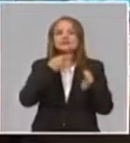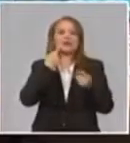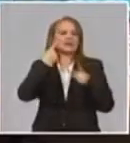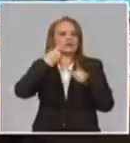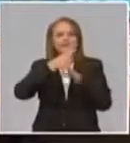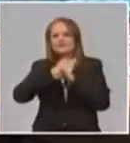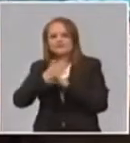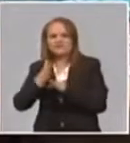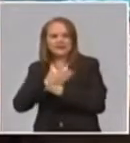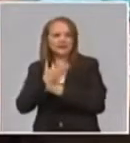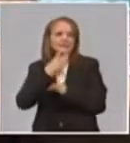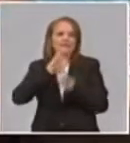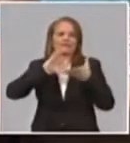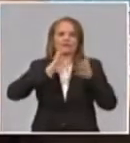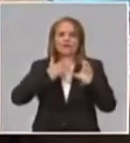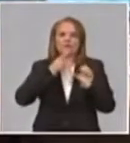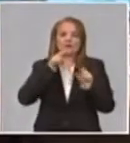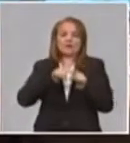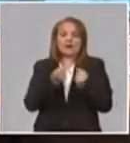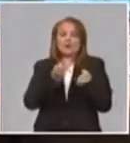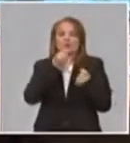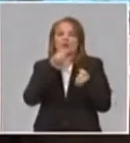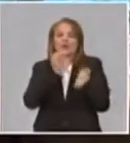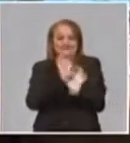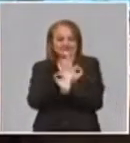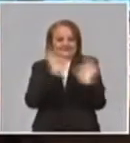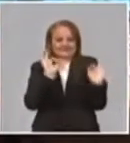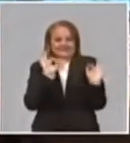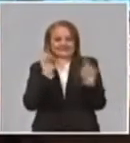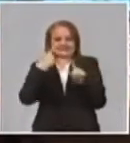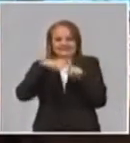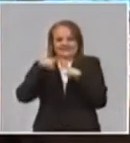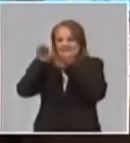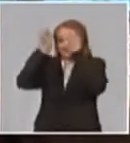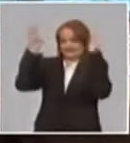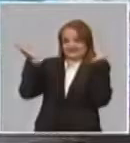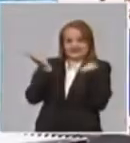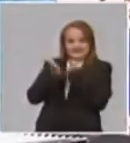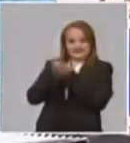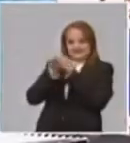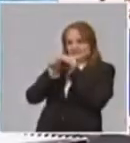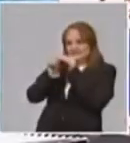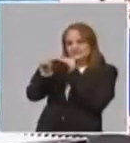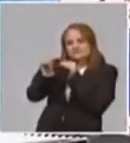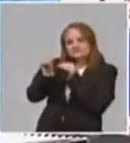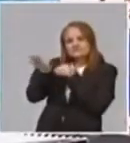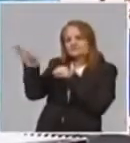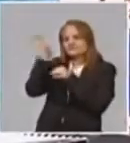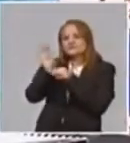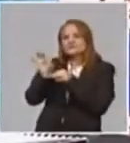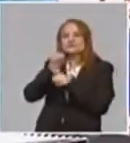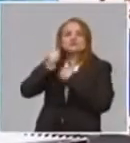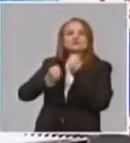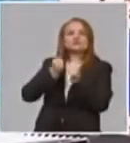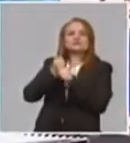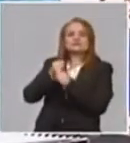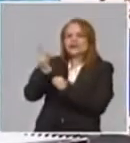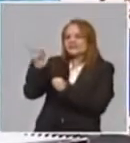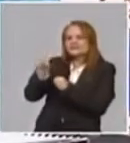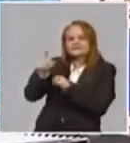la esterilización y son aspectos de institutos que hoy tienen un resultado.